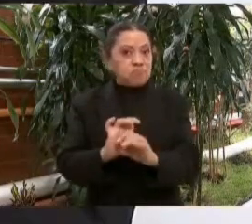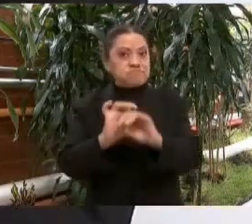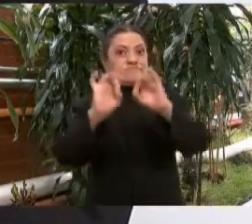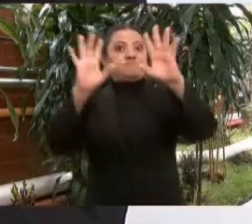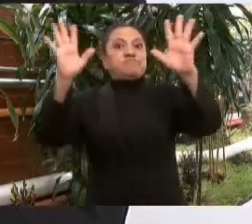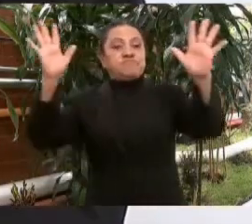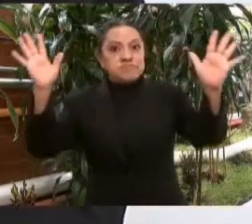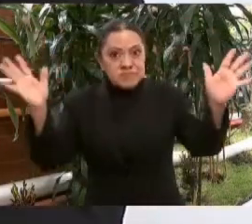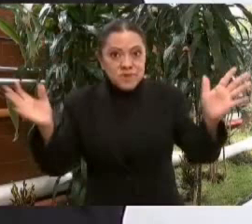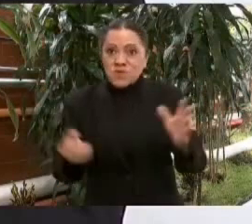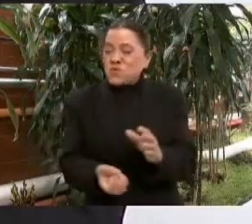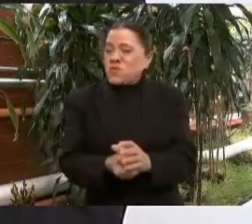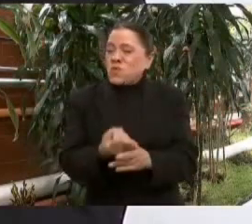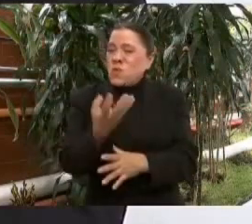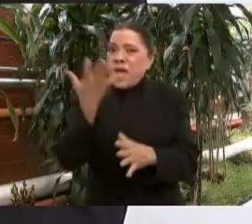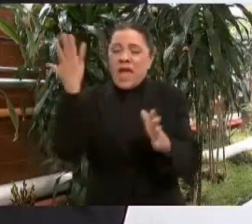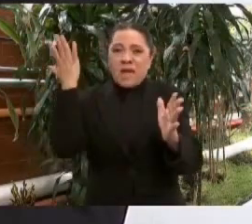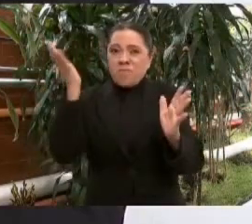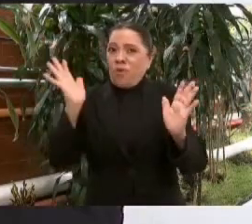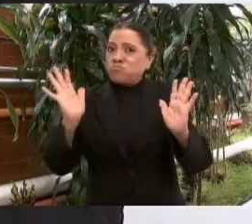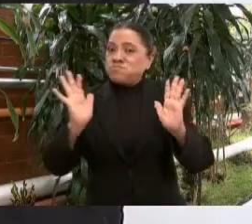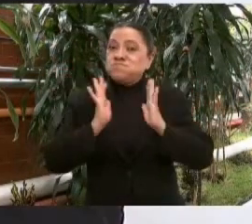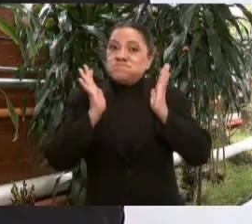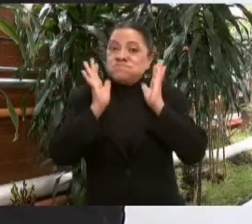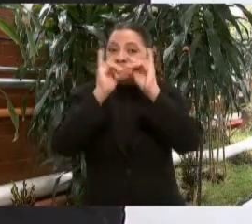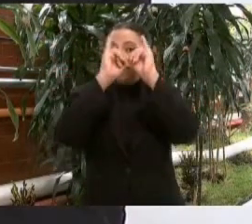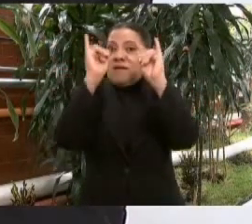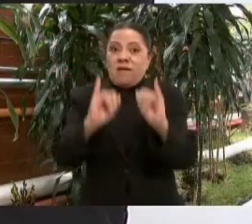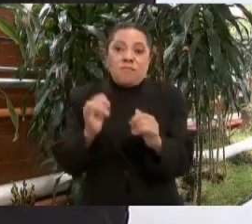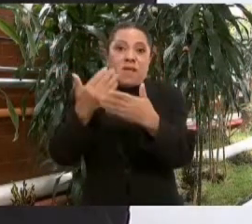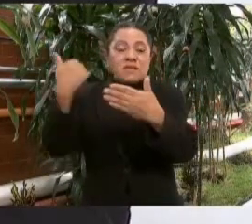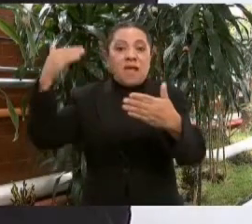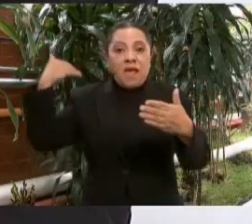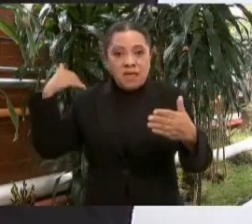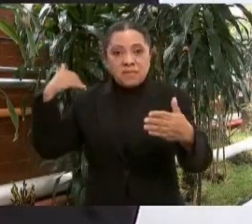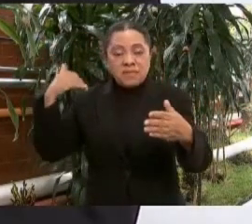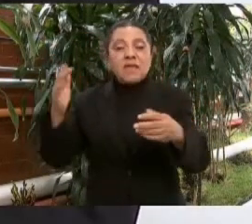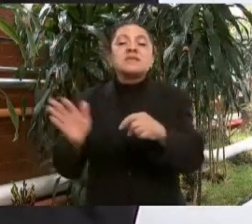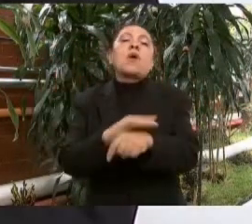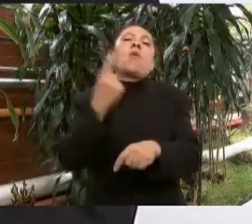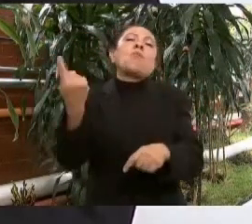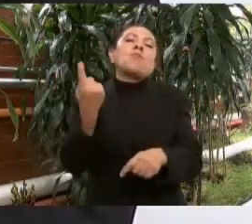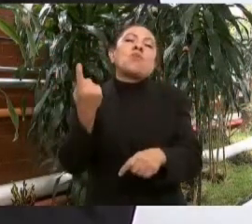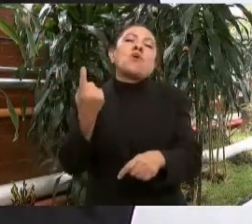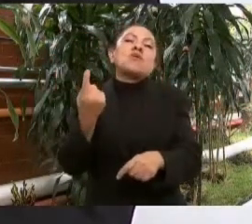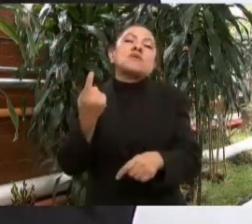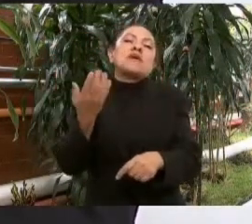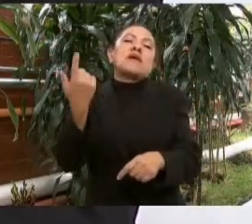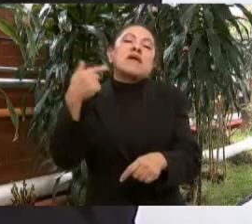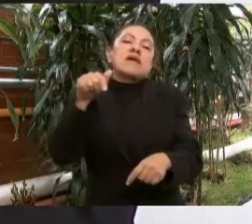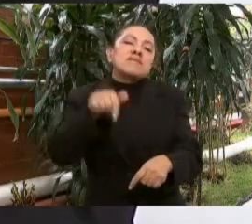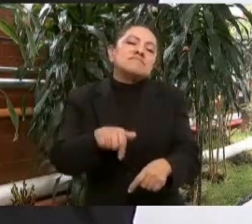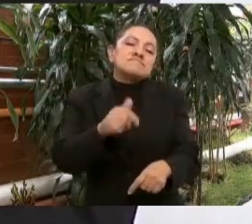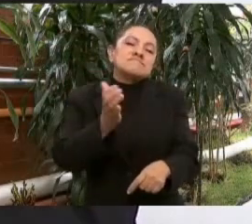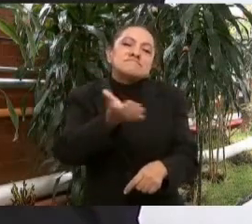inédito por la burocracia que caracteriza al gobierno